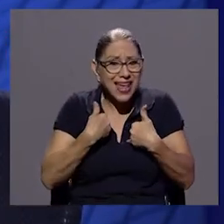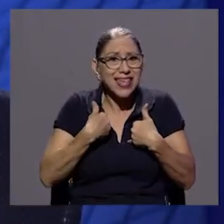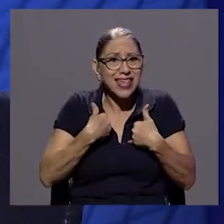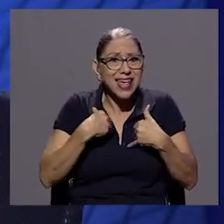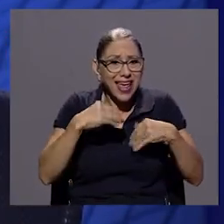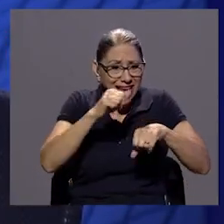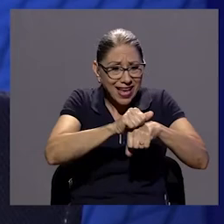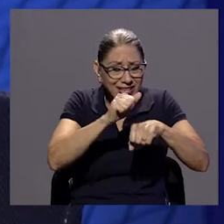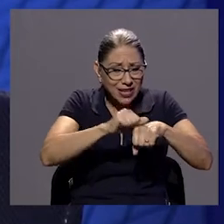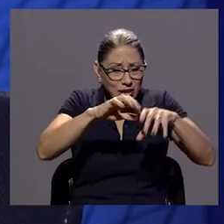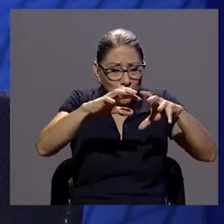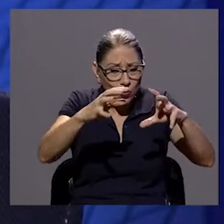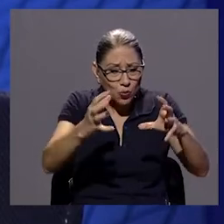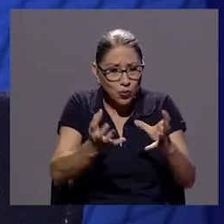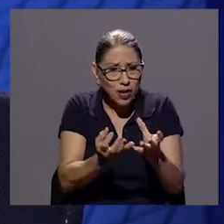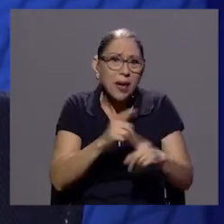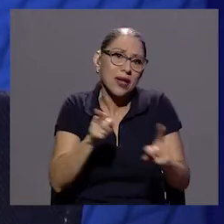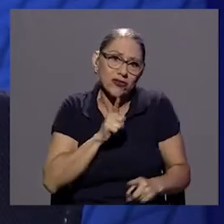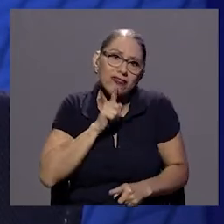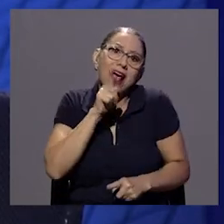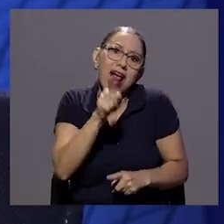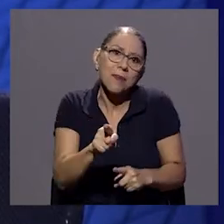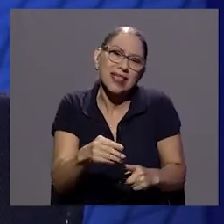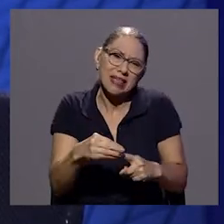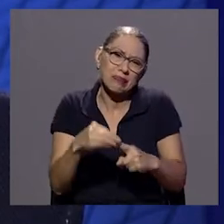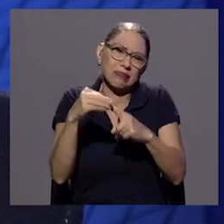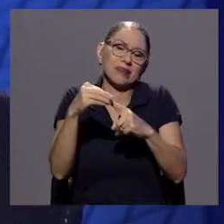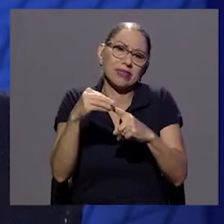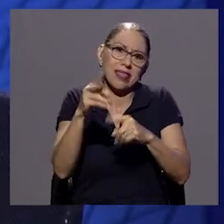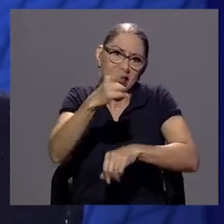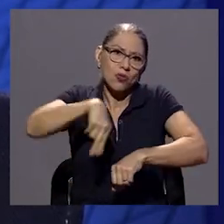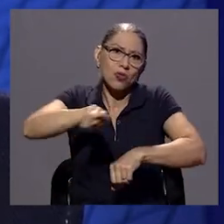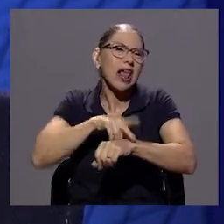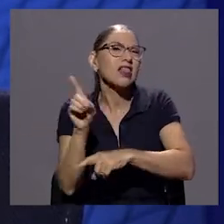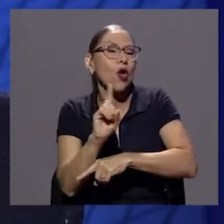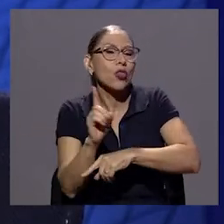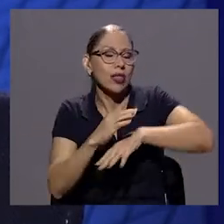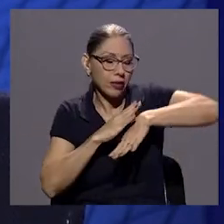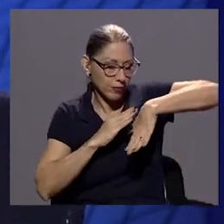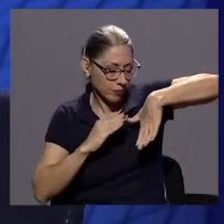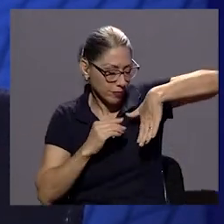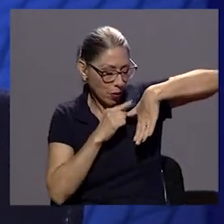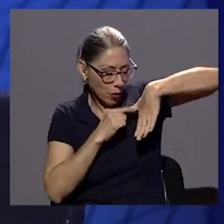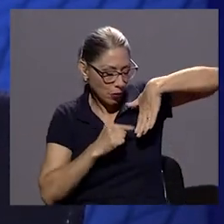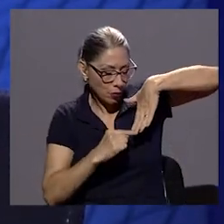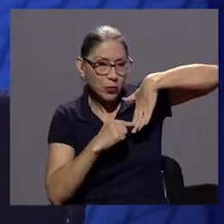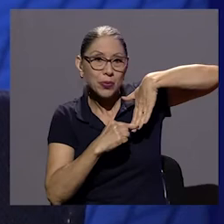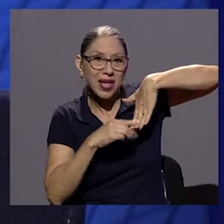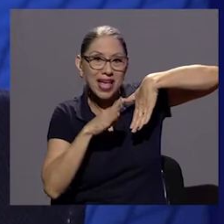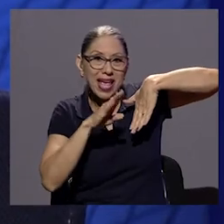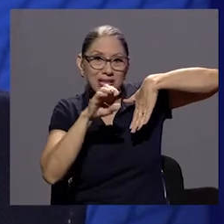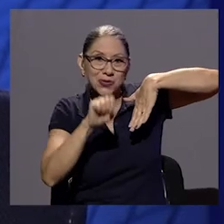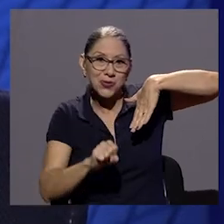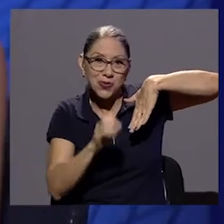se encuentran en la zona sur y al moverlas porque si tenían ciertos lugares o sea las habían puesto ahí por alguna razón y todo eso se